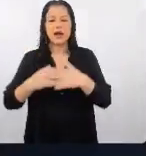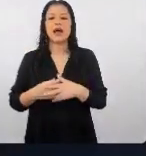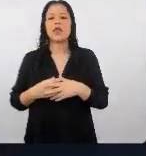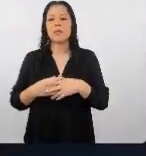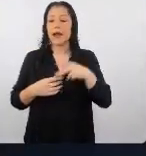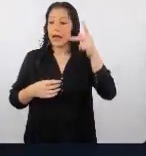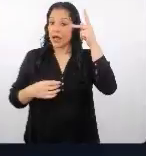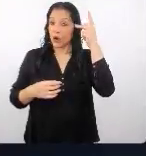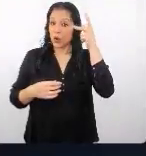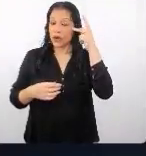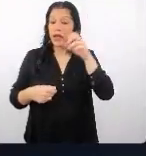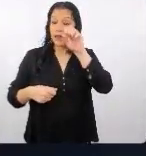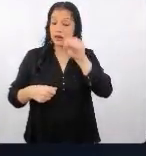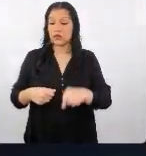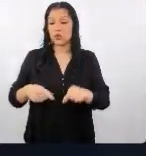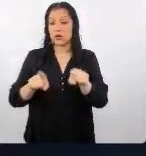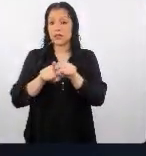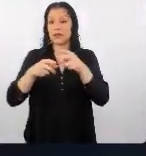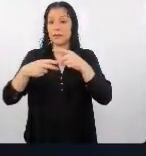y Japón siguiente por favor